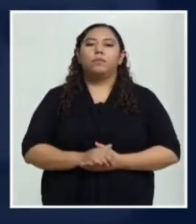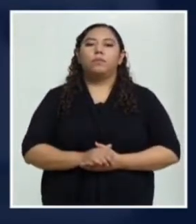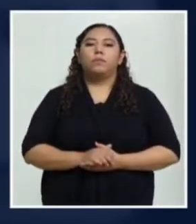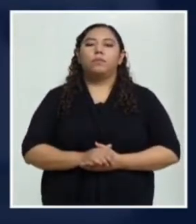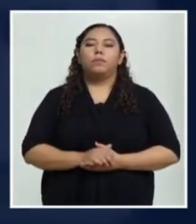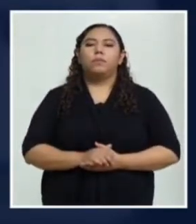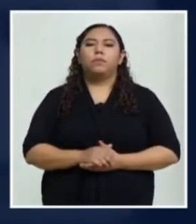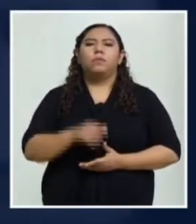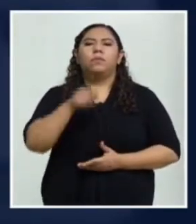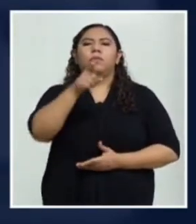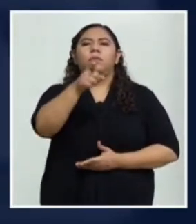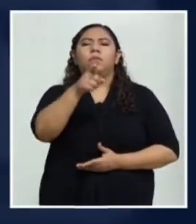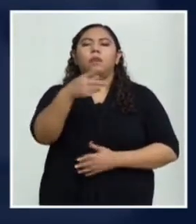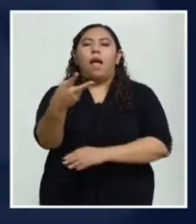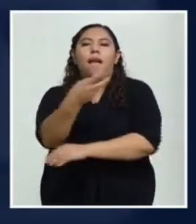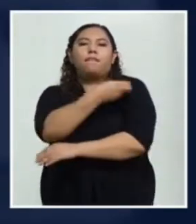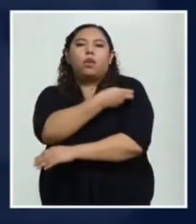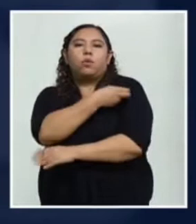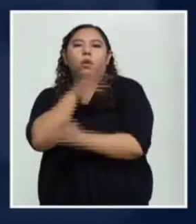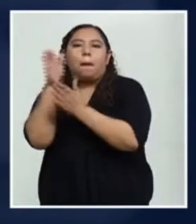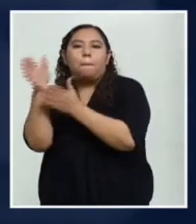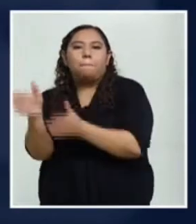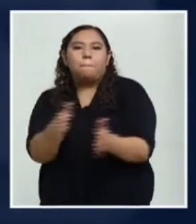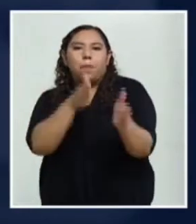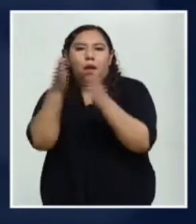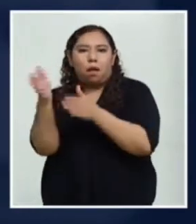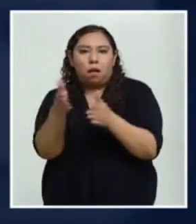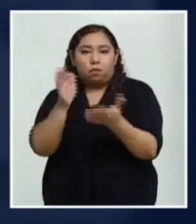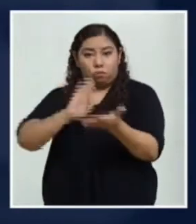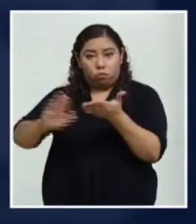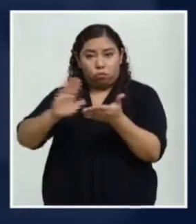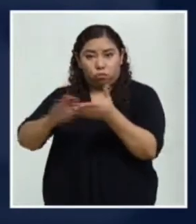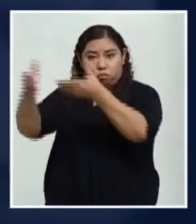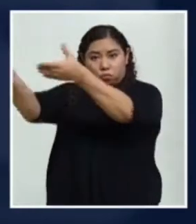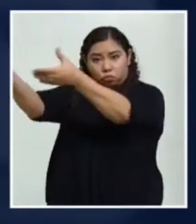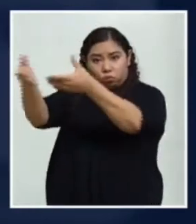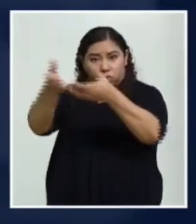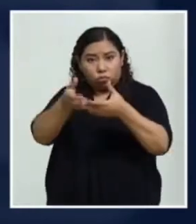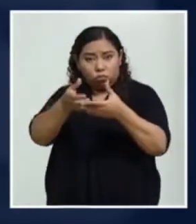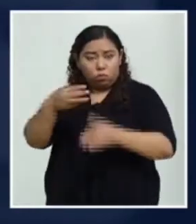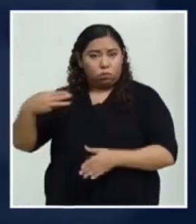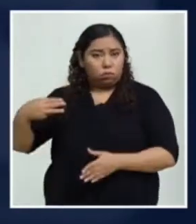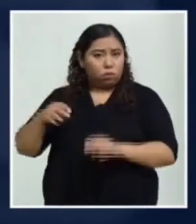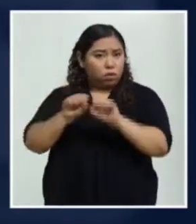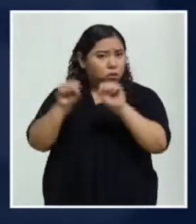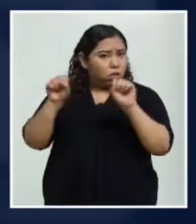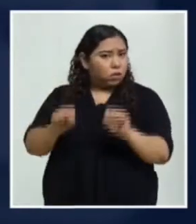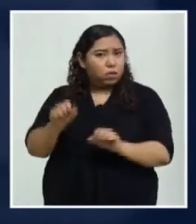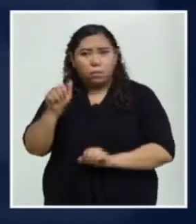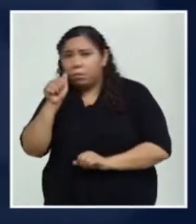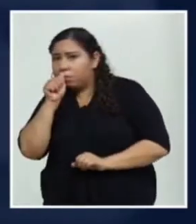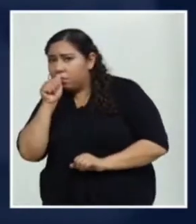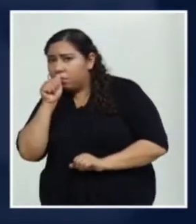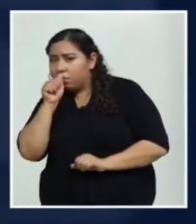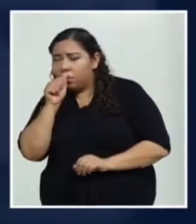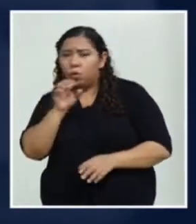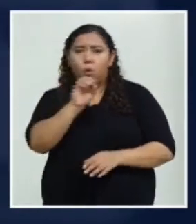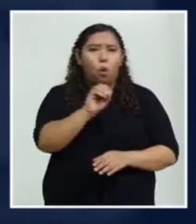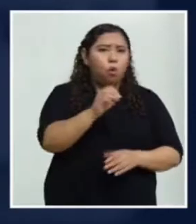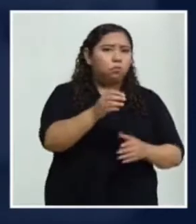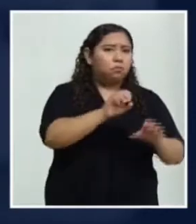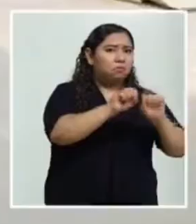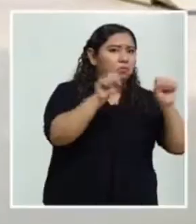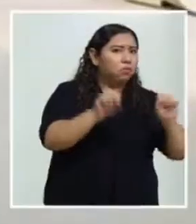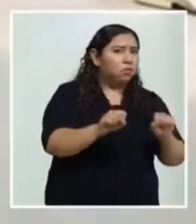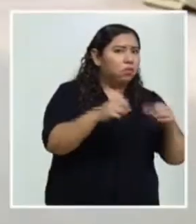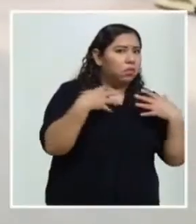plan de adquisición de la vacuna, ¿tendrá acceso al sistema de salud privado o solamente lo va a manejar el sistema de salud